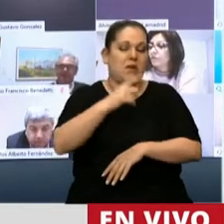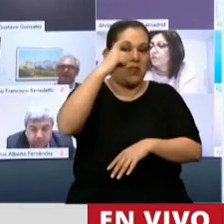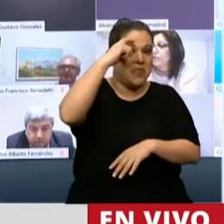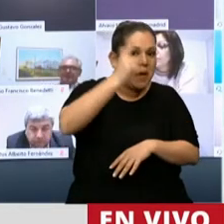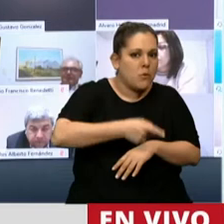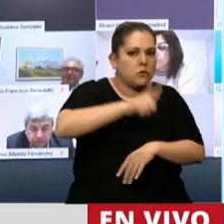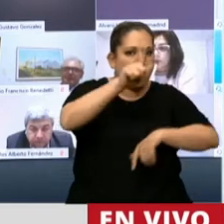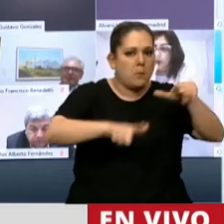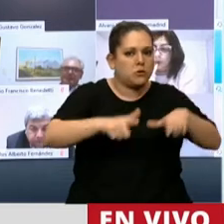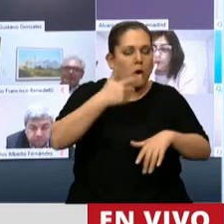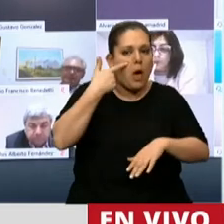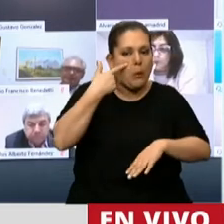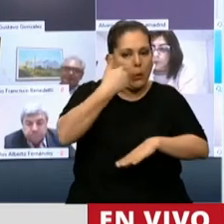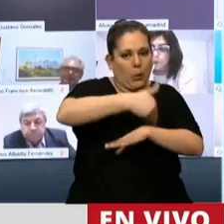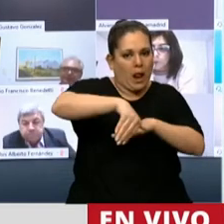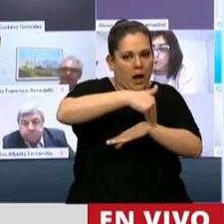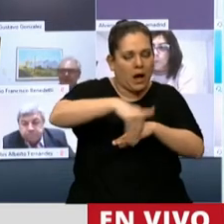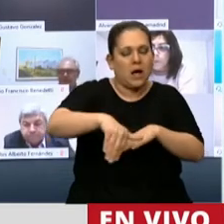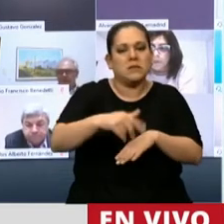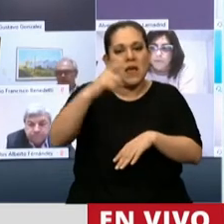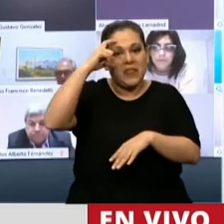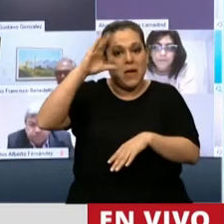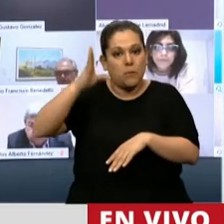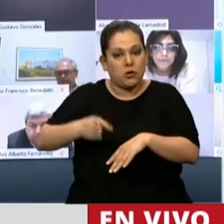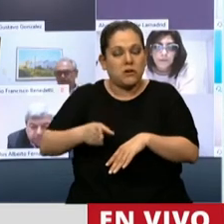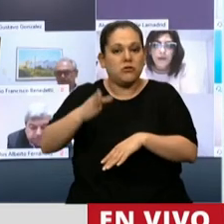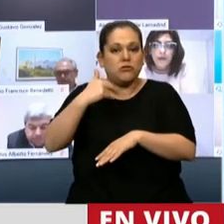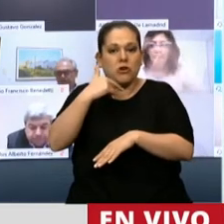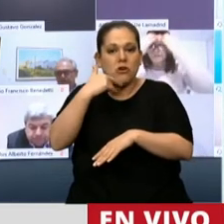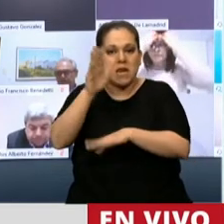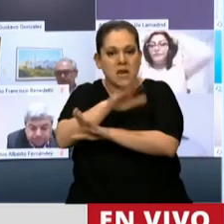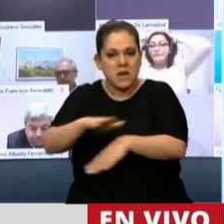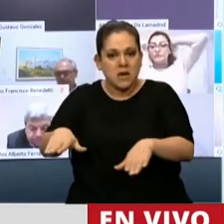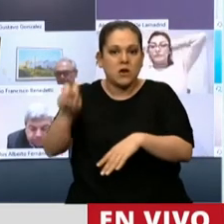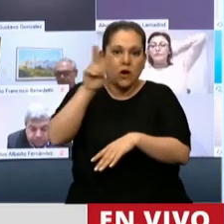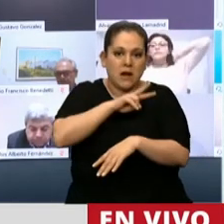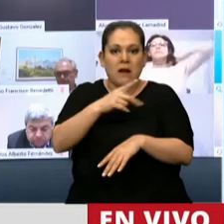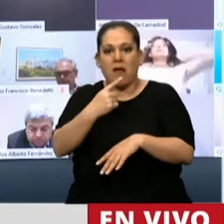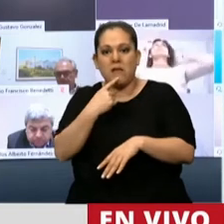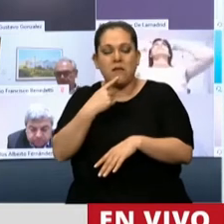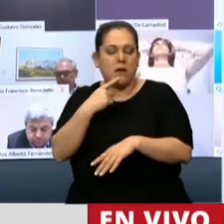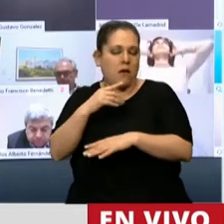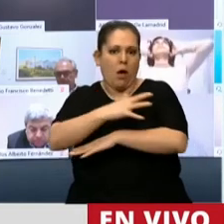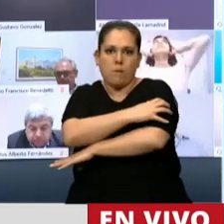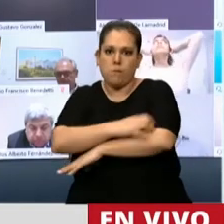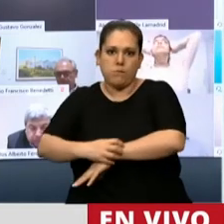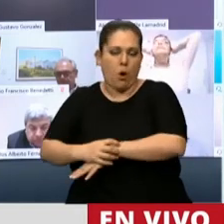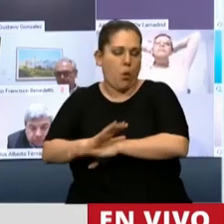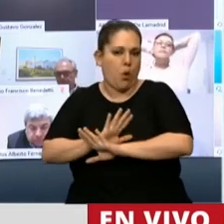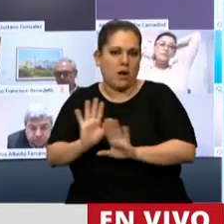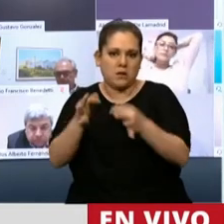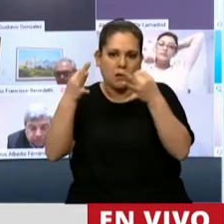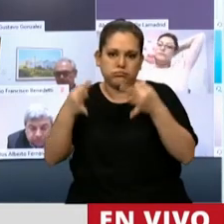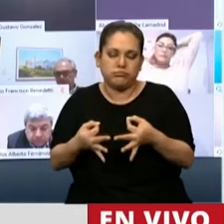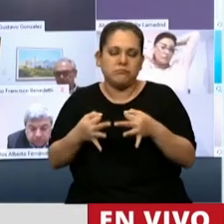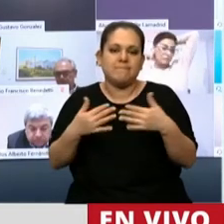casi el 60% de las niñas, niñas y adolescentes están debajo de la línea de la pobreza. Y